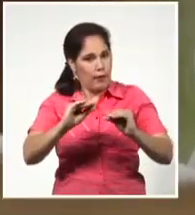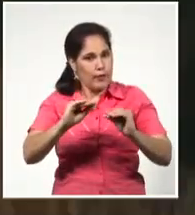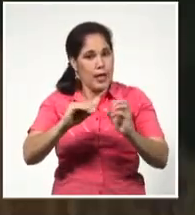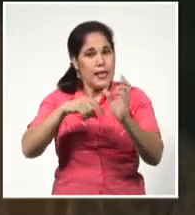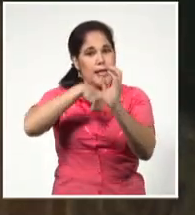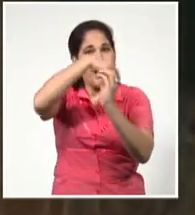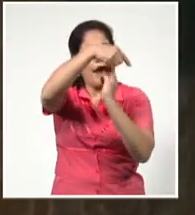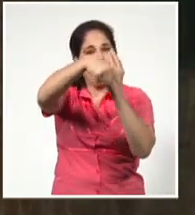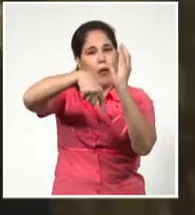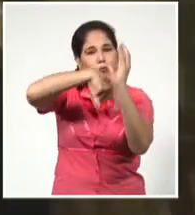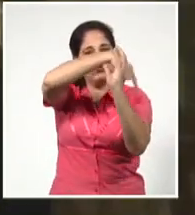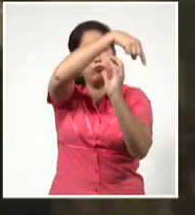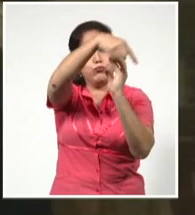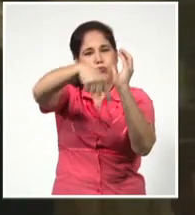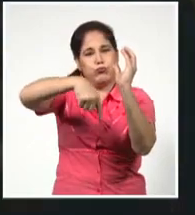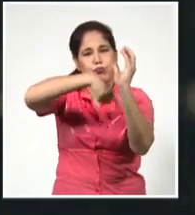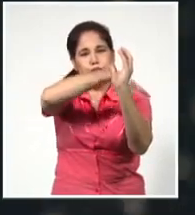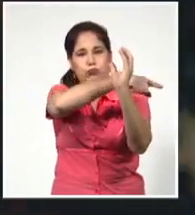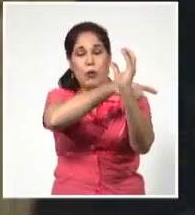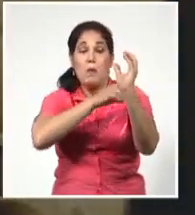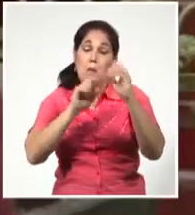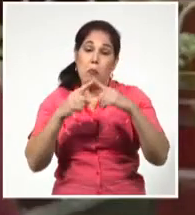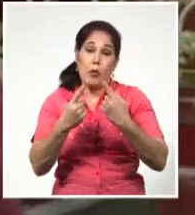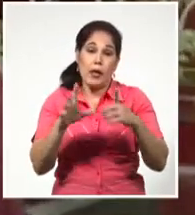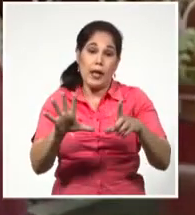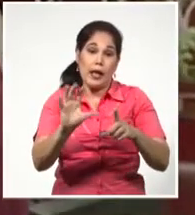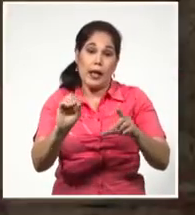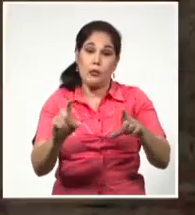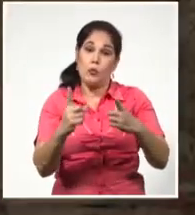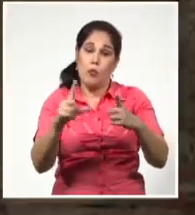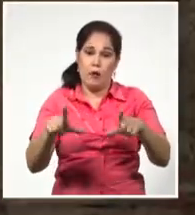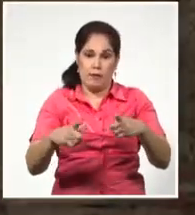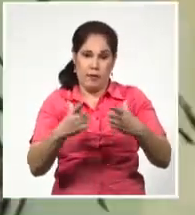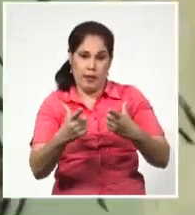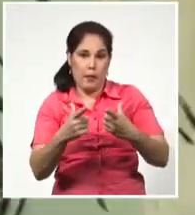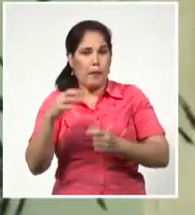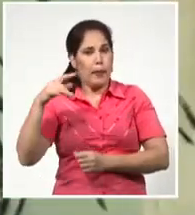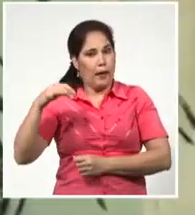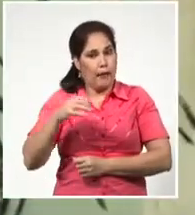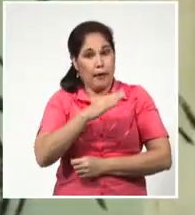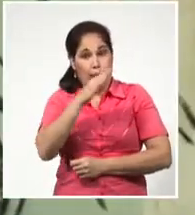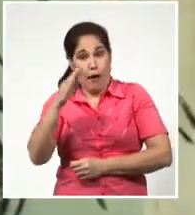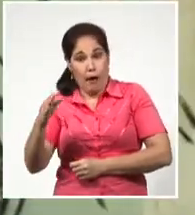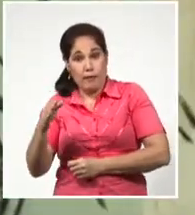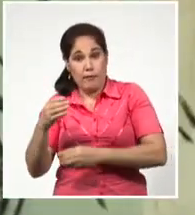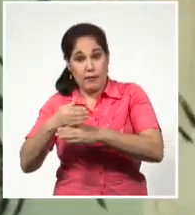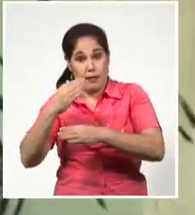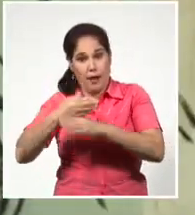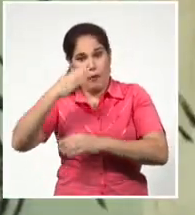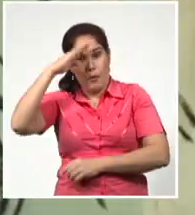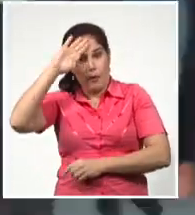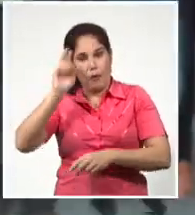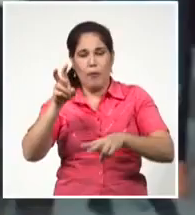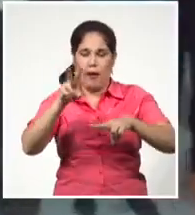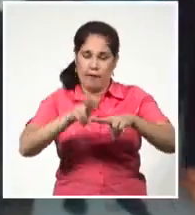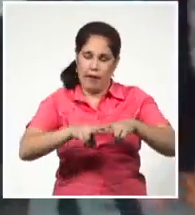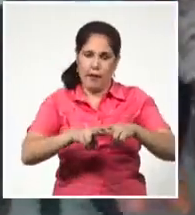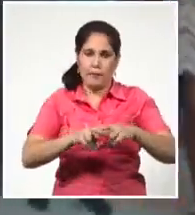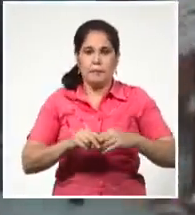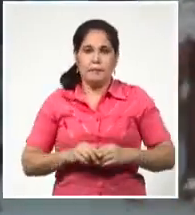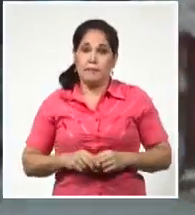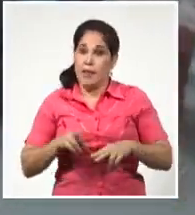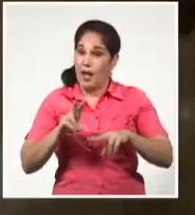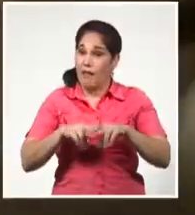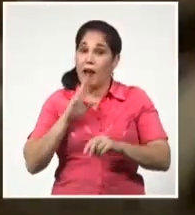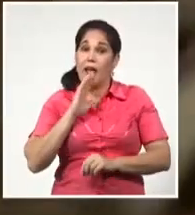las célebres ceibas del templete por los 501. De Pinar del Río a Maicí. Mi gran Habana. Mi Habana